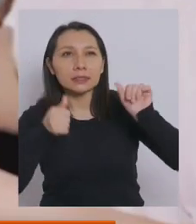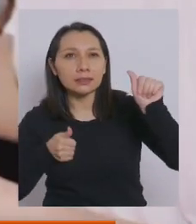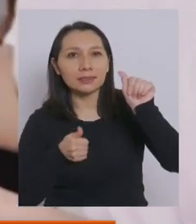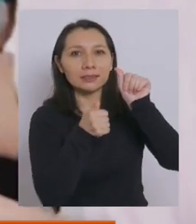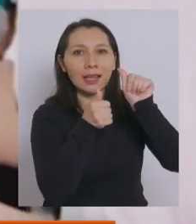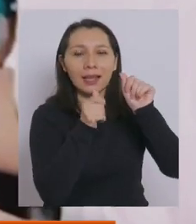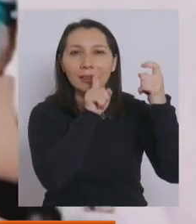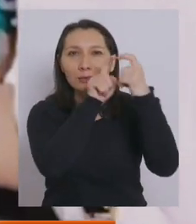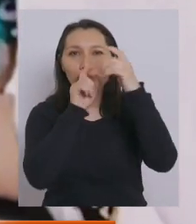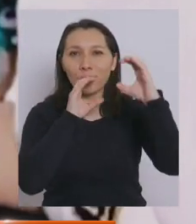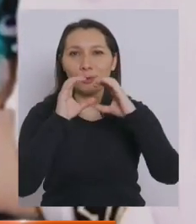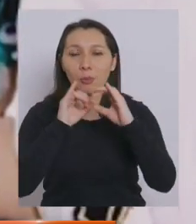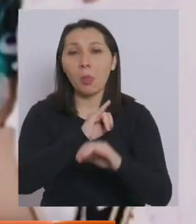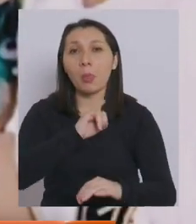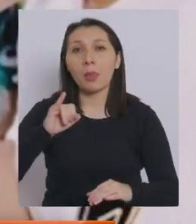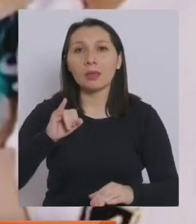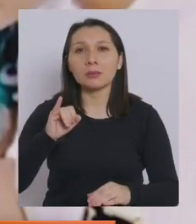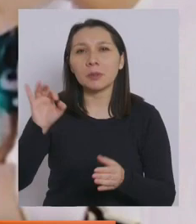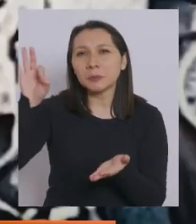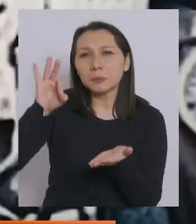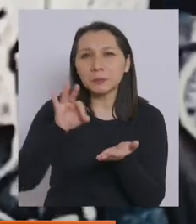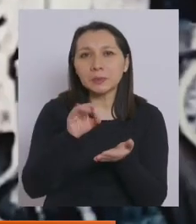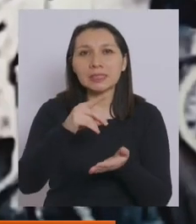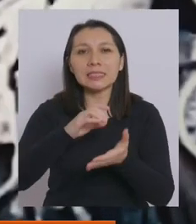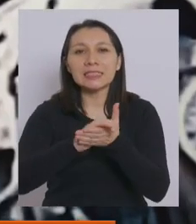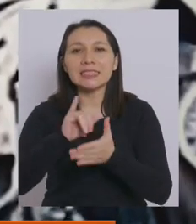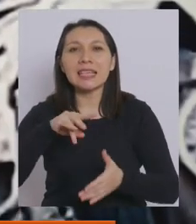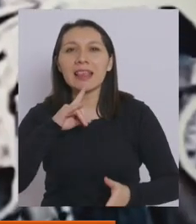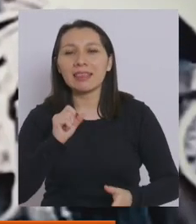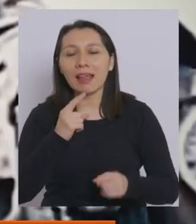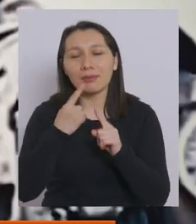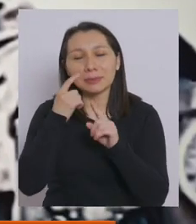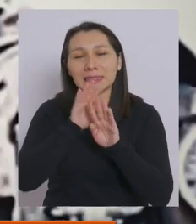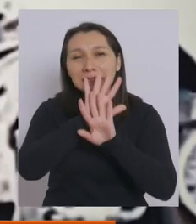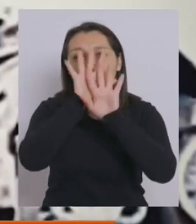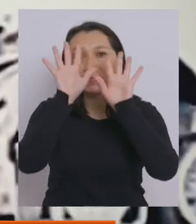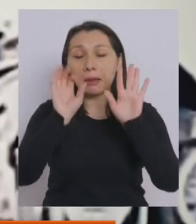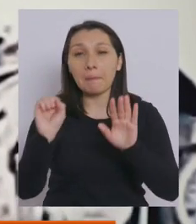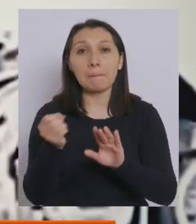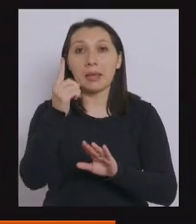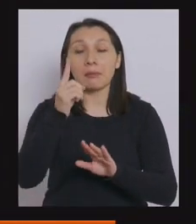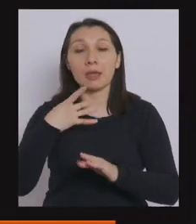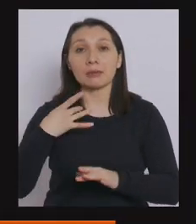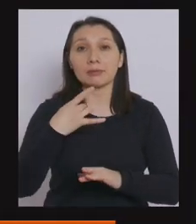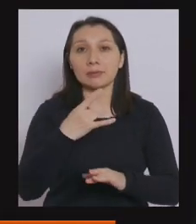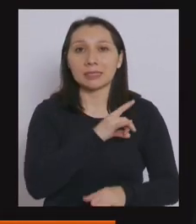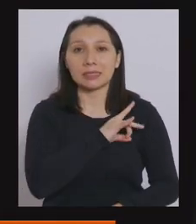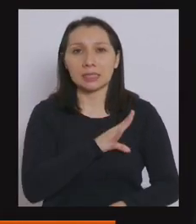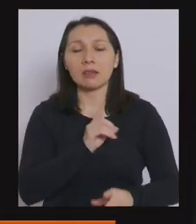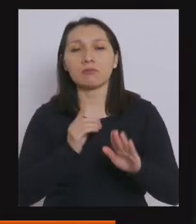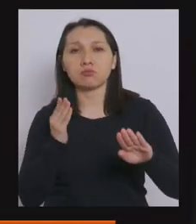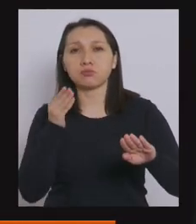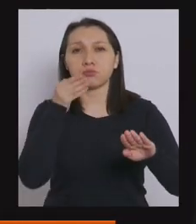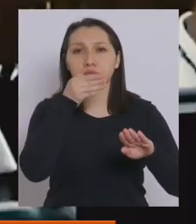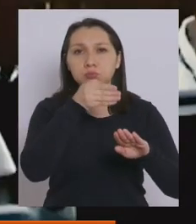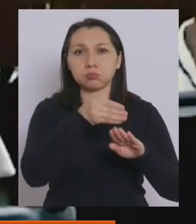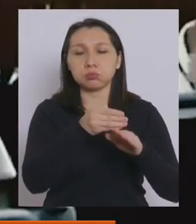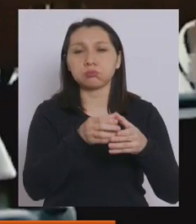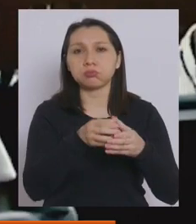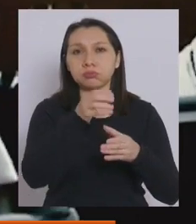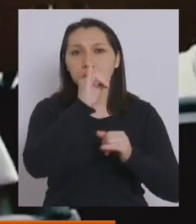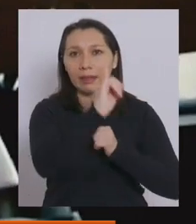actividad. Después vendrían las chinitas al espacio, también el primer candidato chileno para viajar a la Estación Espacial